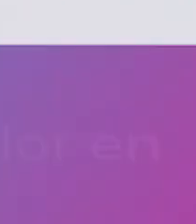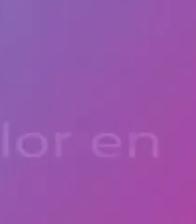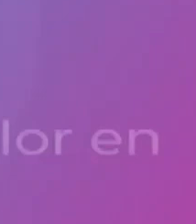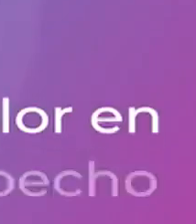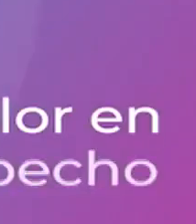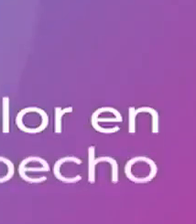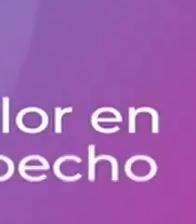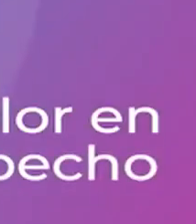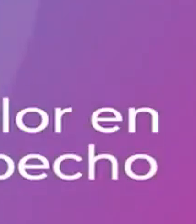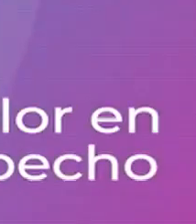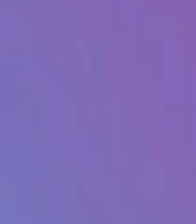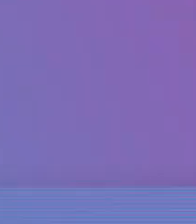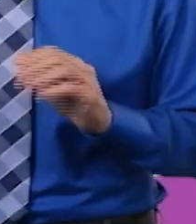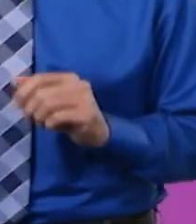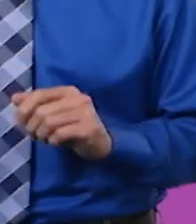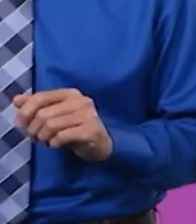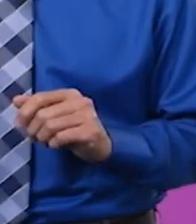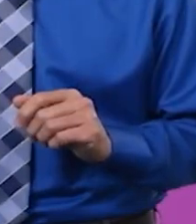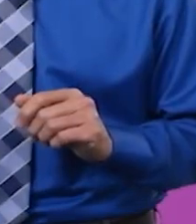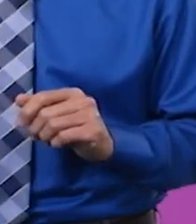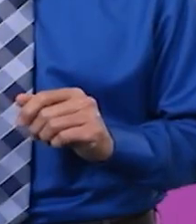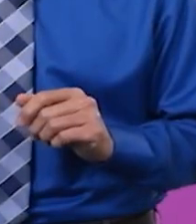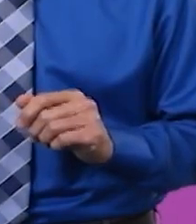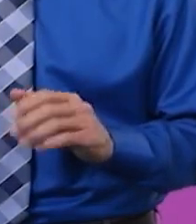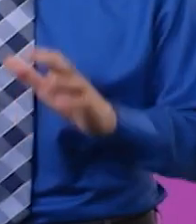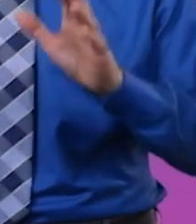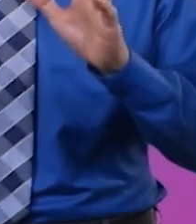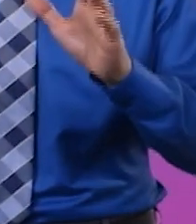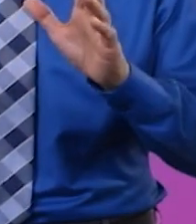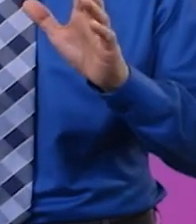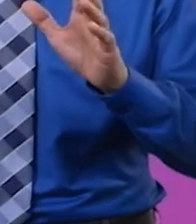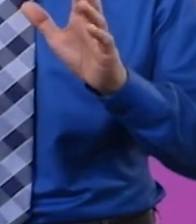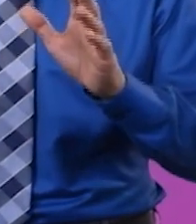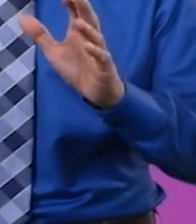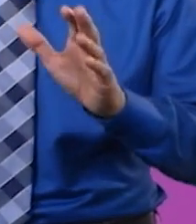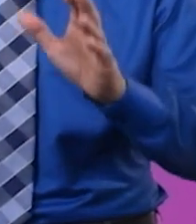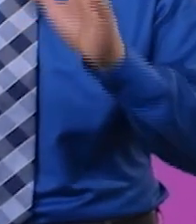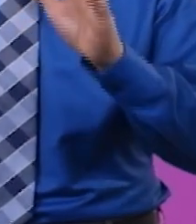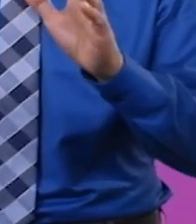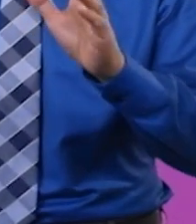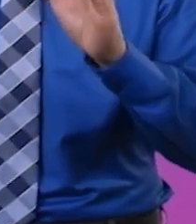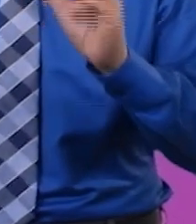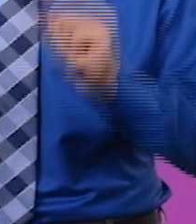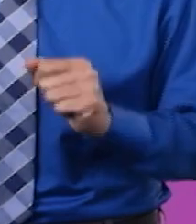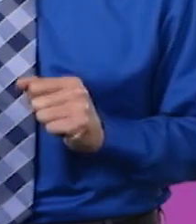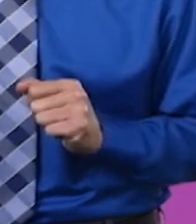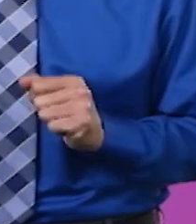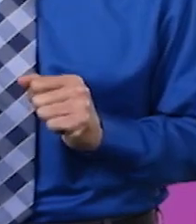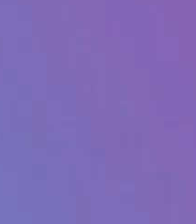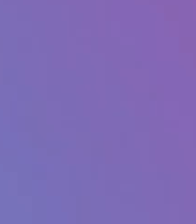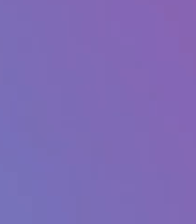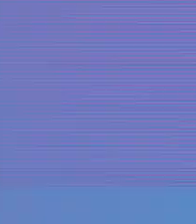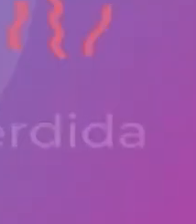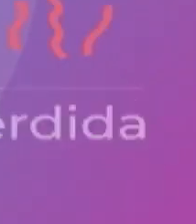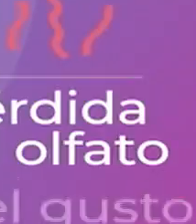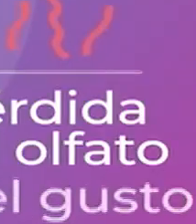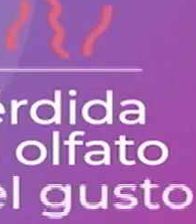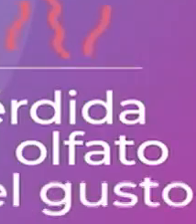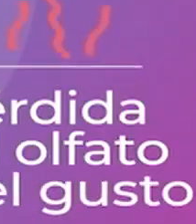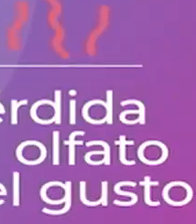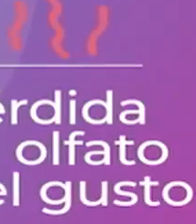días. Dolor en el pecho. Dificultad para respirar. Apretación de pecho o sonidos en el pecho al respirar.